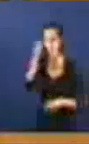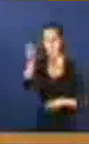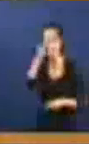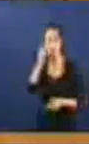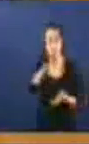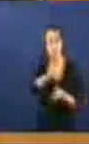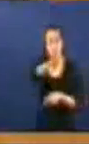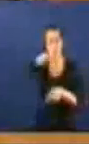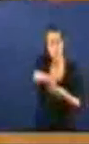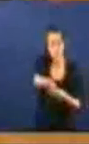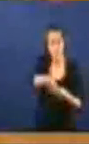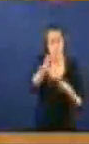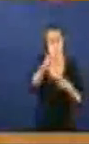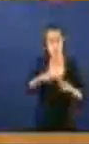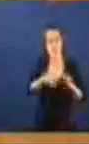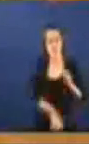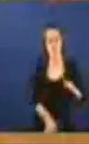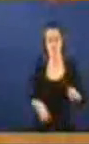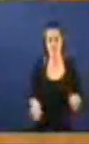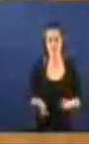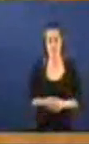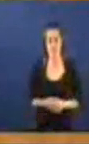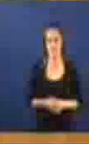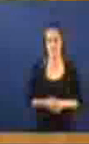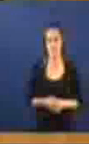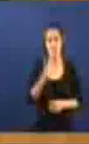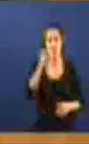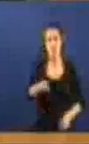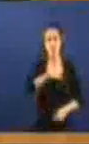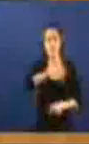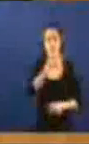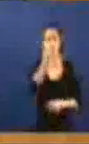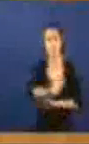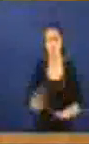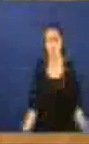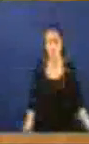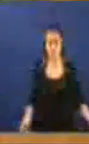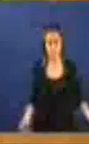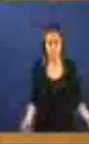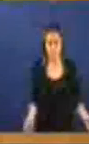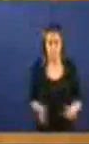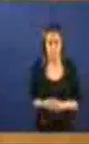eso En vez de estar a servir os cidadans E non lle da vergonza A non A ustedes Tampoucos